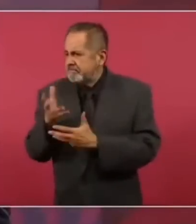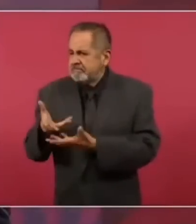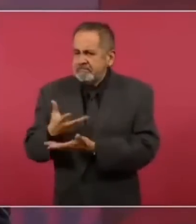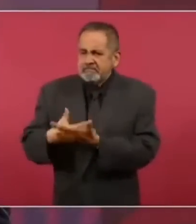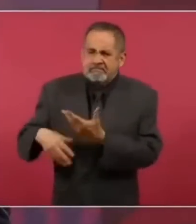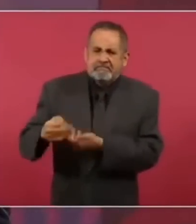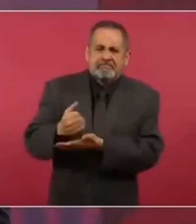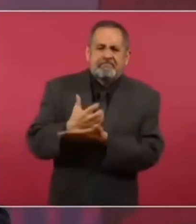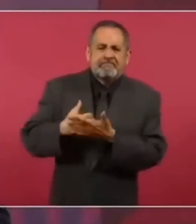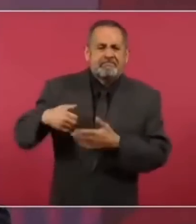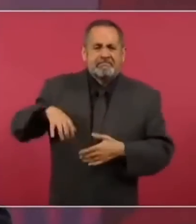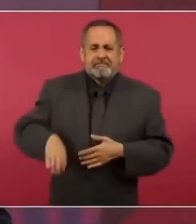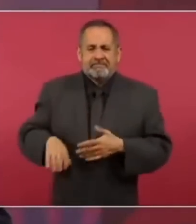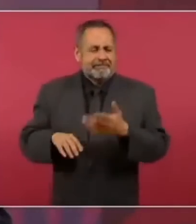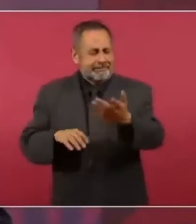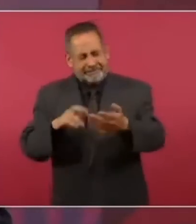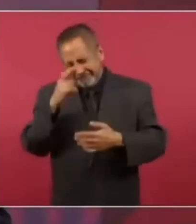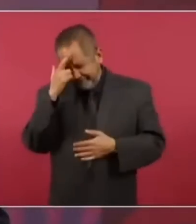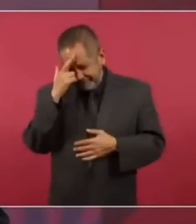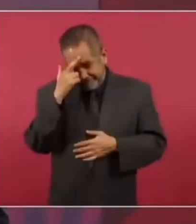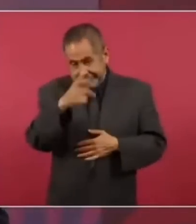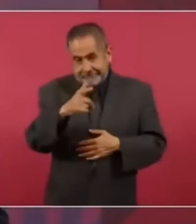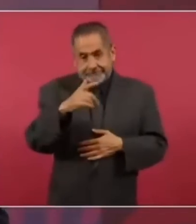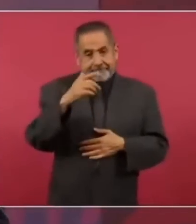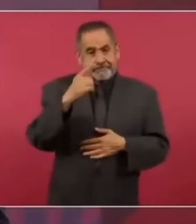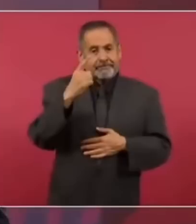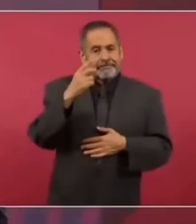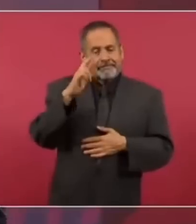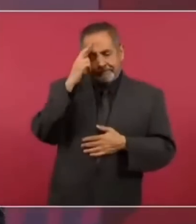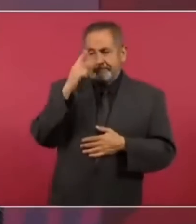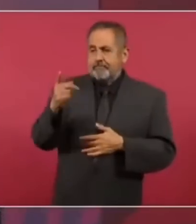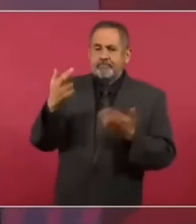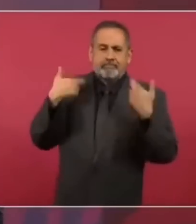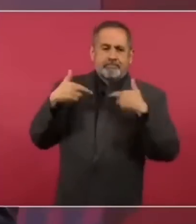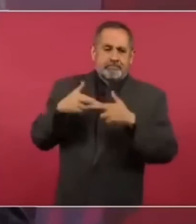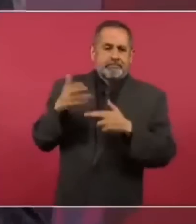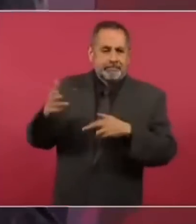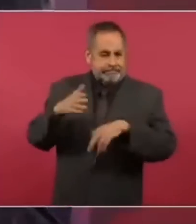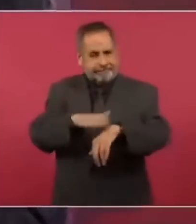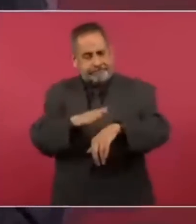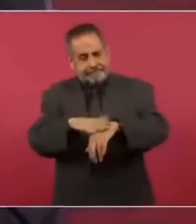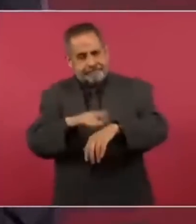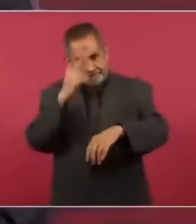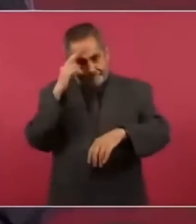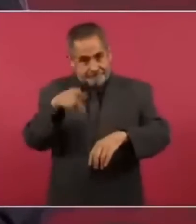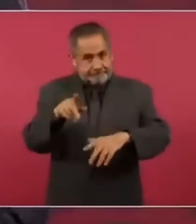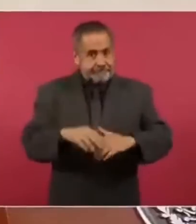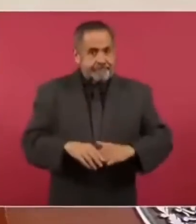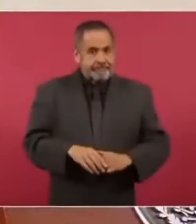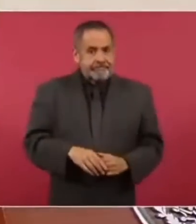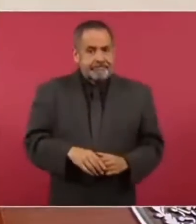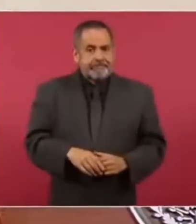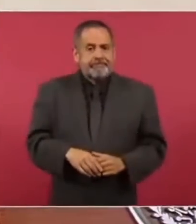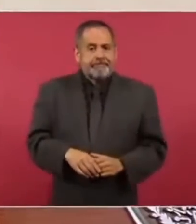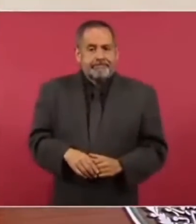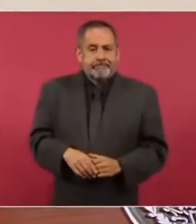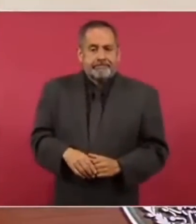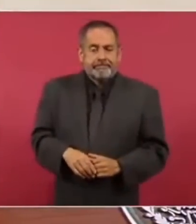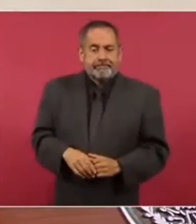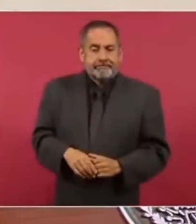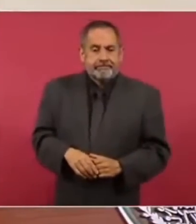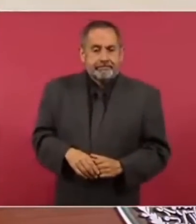Por ejemplo, un maestro que ahora quiero recordar, porque es